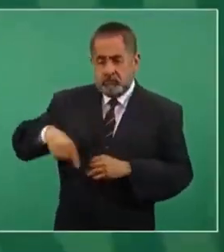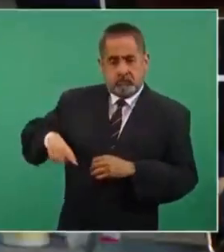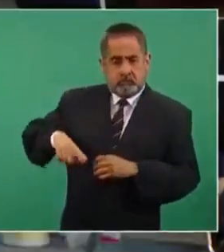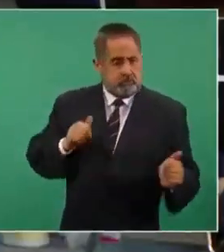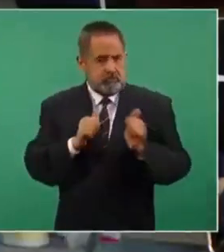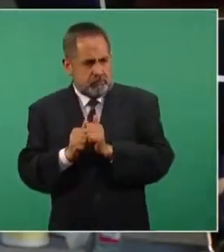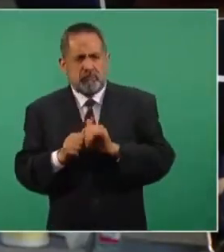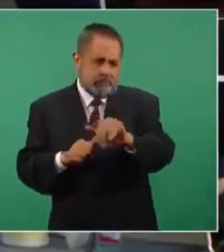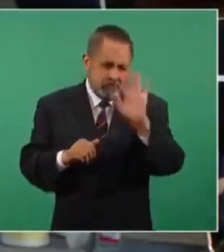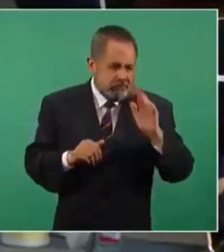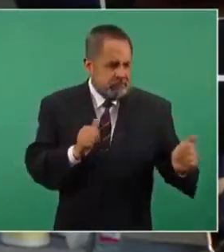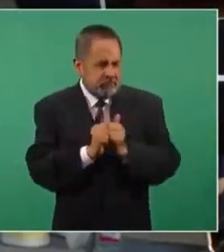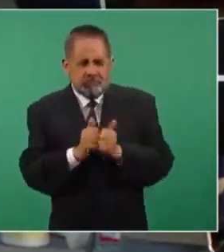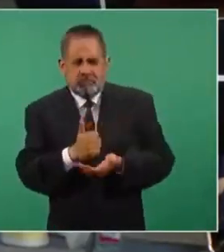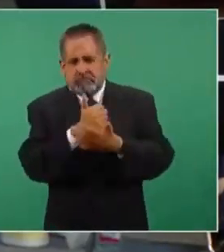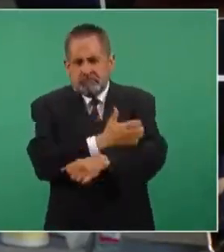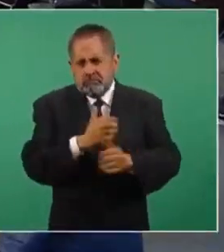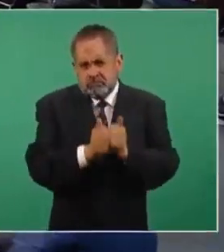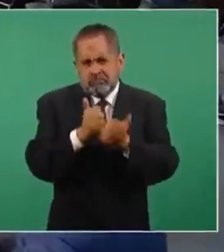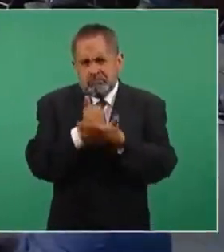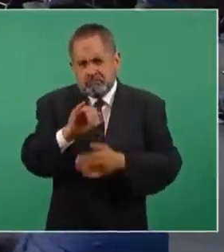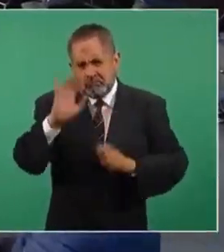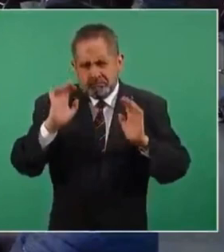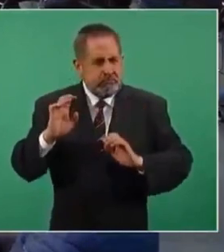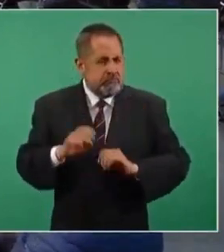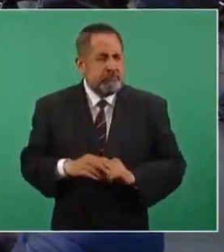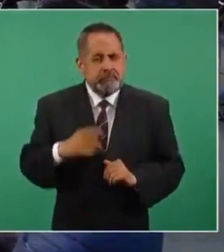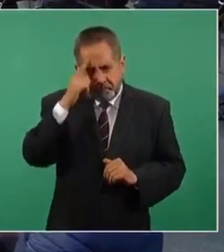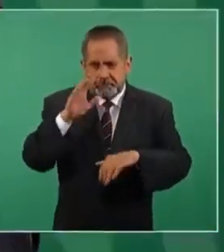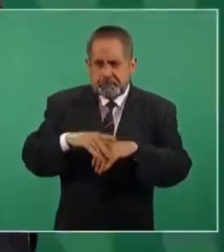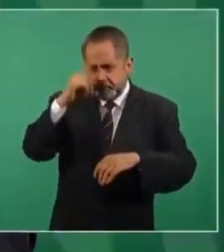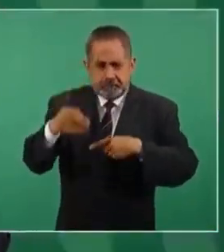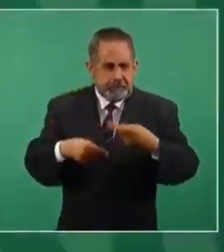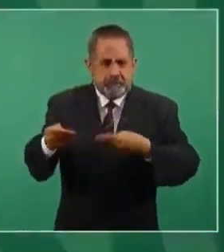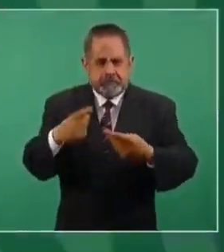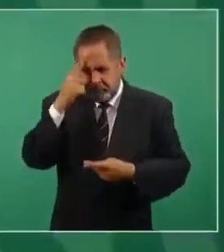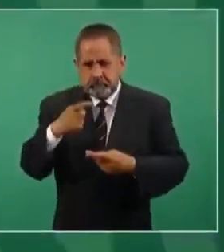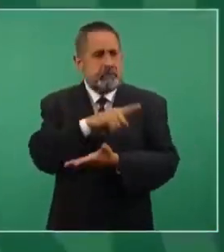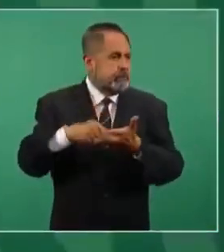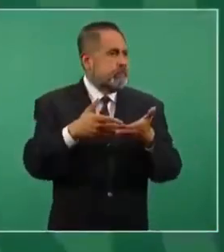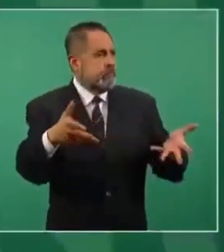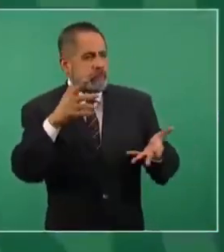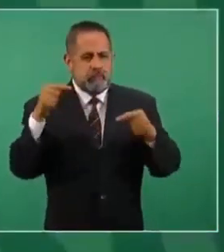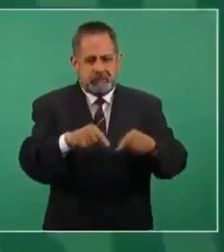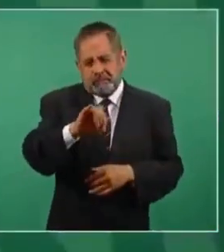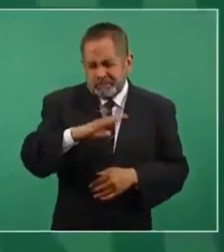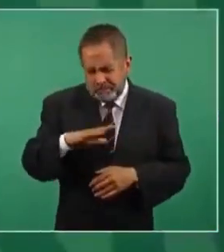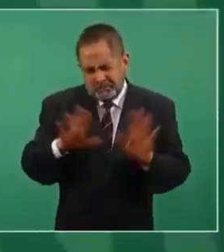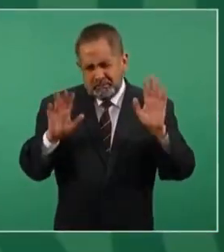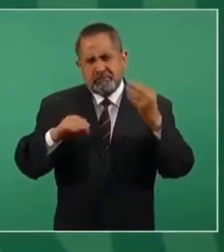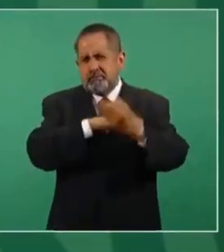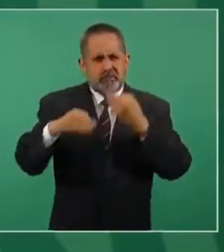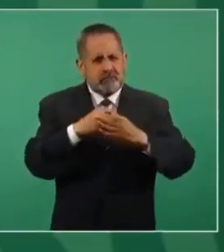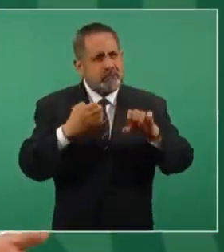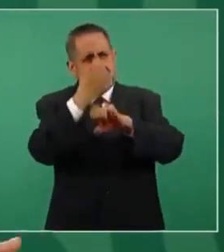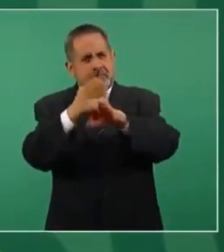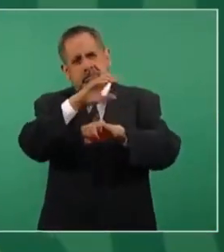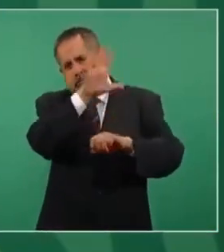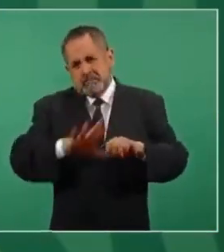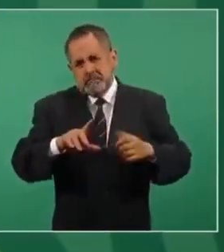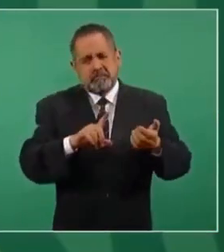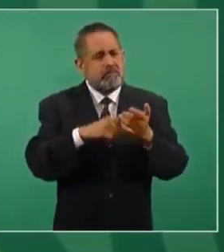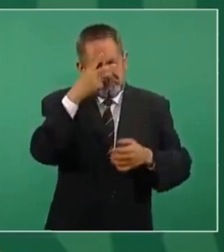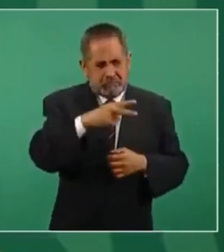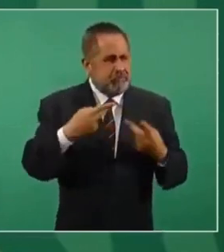ayudando para facilitarnos espacios, eso lo están haciendo todos los empresarios del país